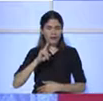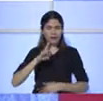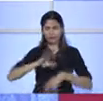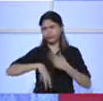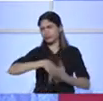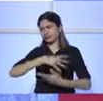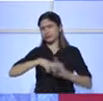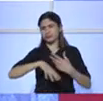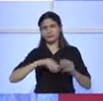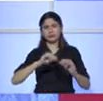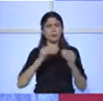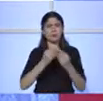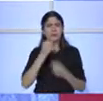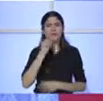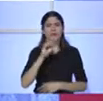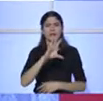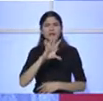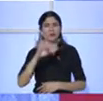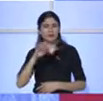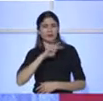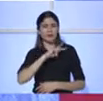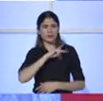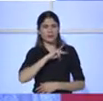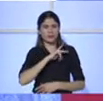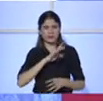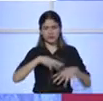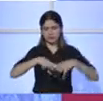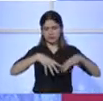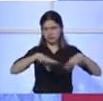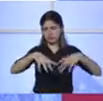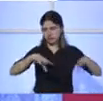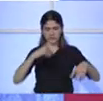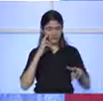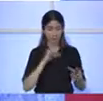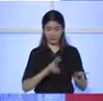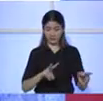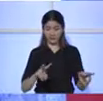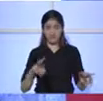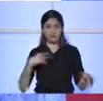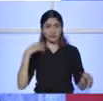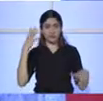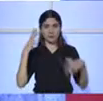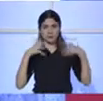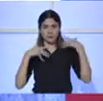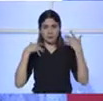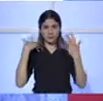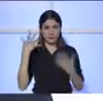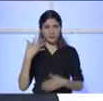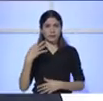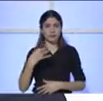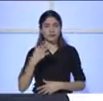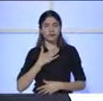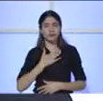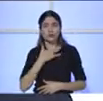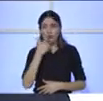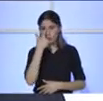Eran como 50 sistemas. A mí no me sirve eso. A mí me sirve tener el control de todo. Y que todos nuestros procuradores delegados y todos nuestros funcionarios